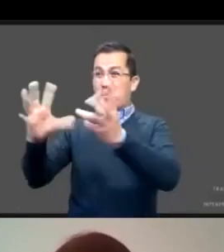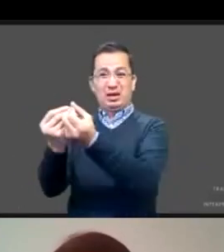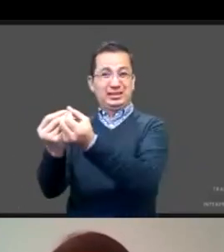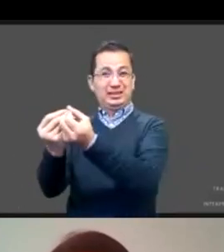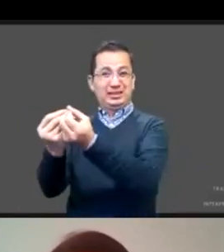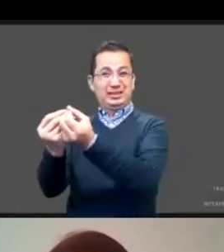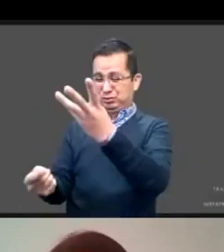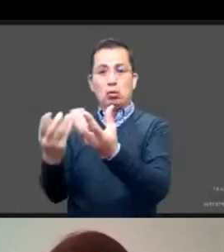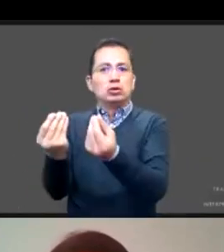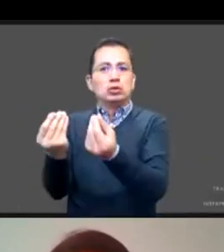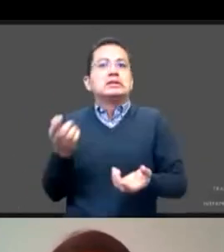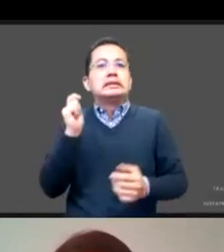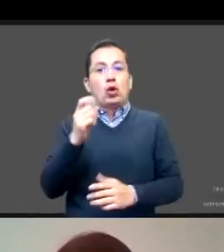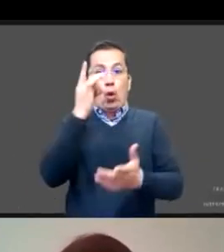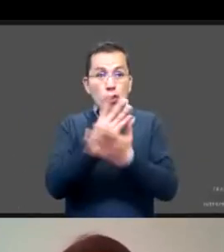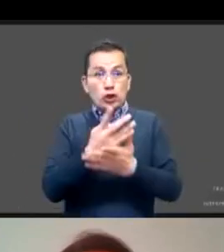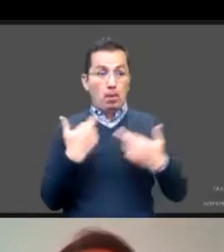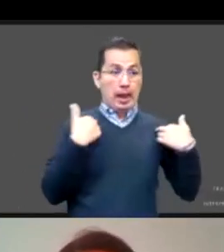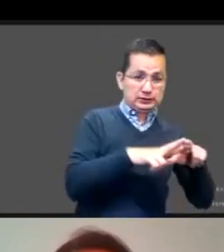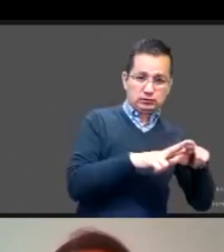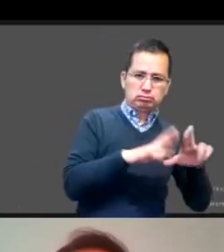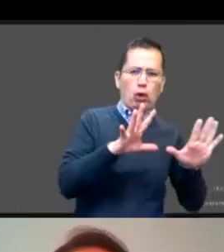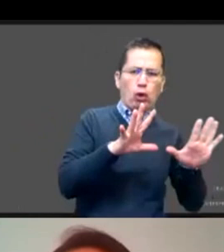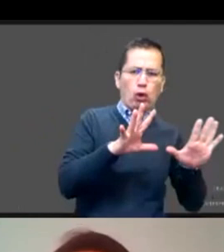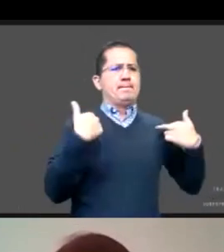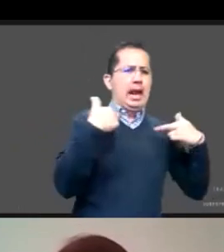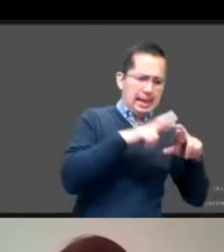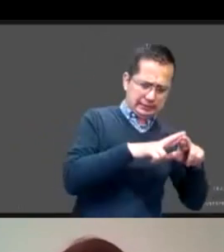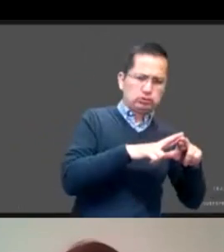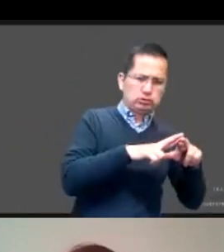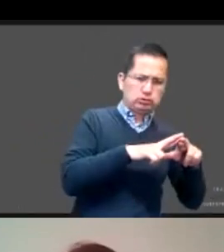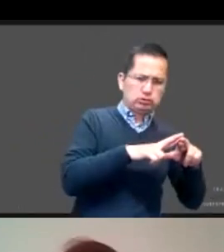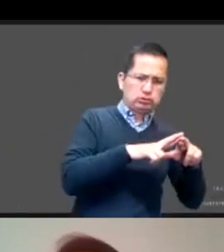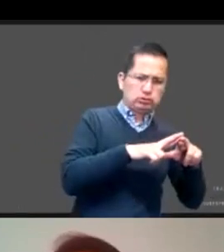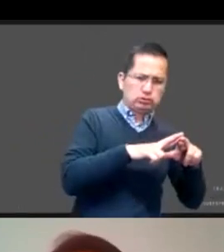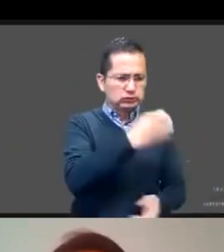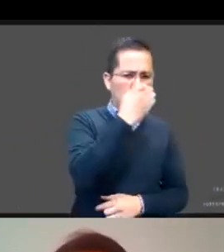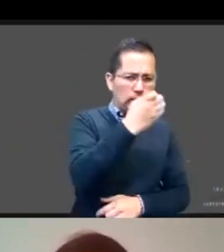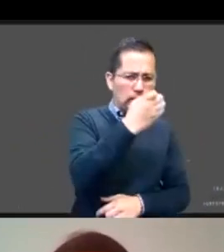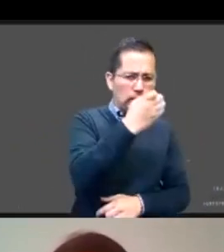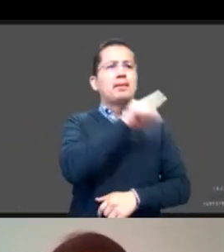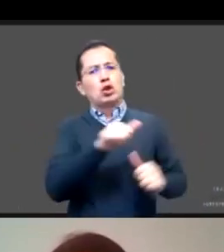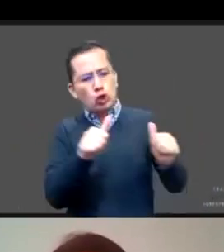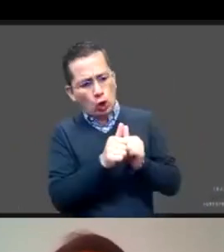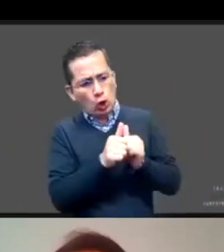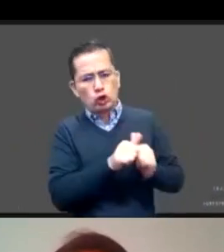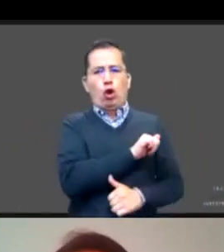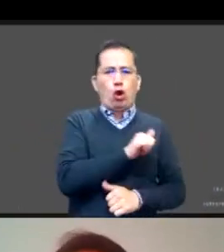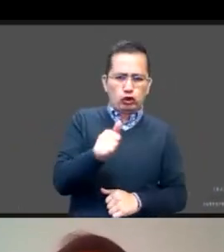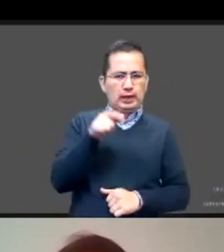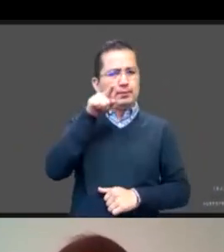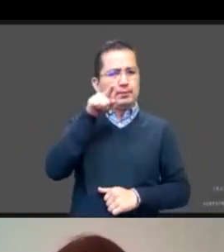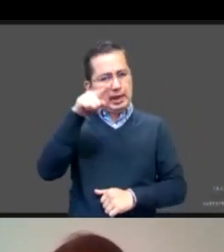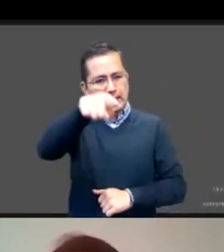profesores atendiendo la problemática y el fenómeno. Sean los profesores dando las herramientas que les toca andar con la ruta que se hizo en Hidalgo,